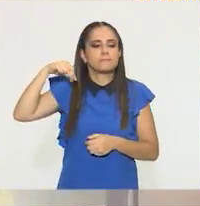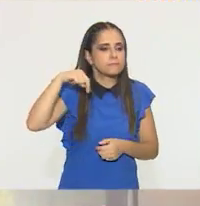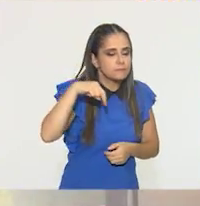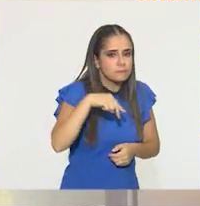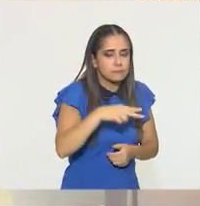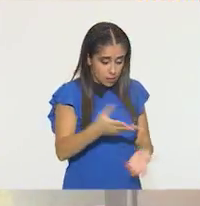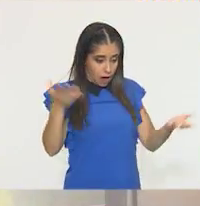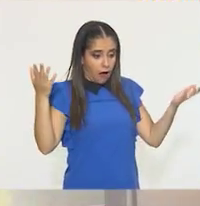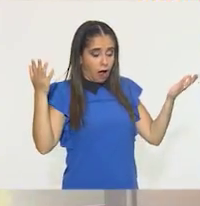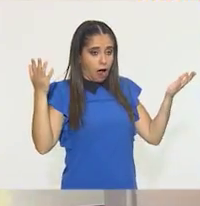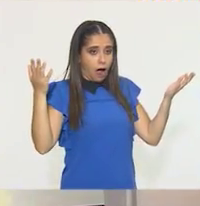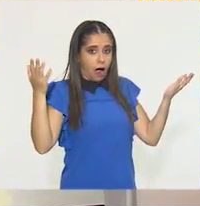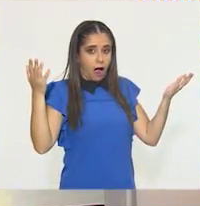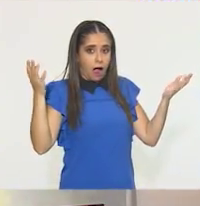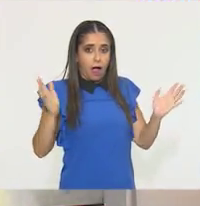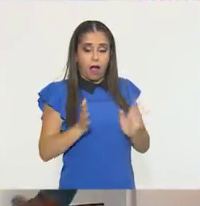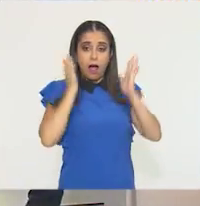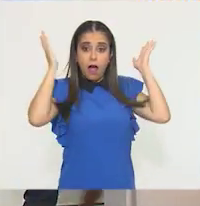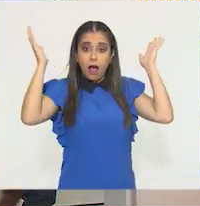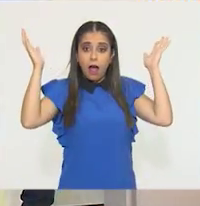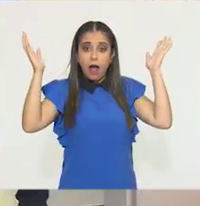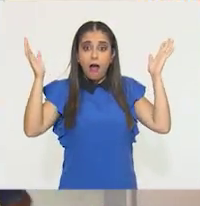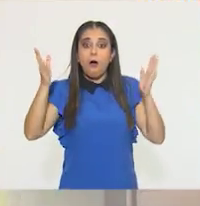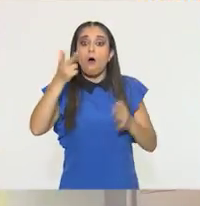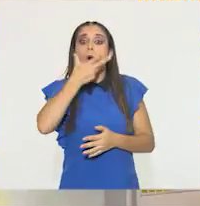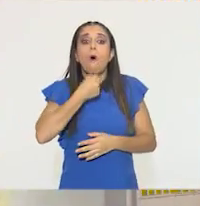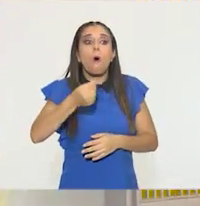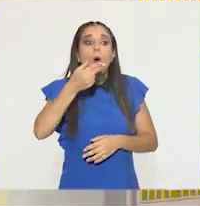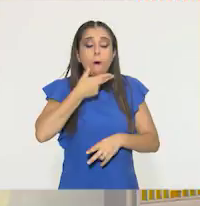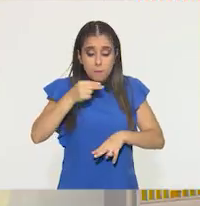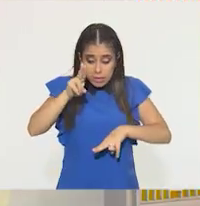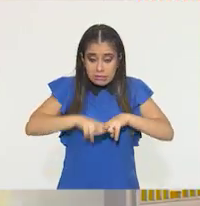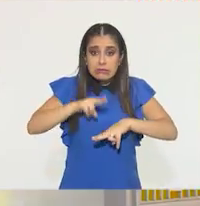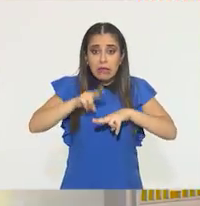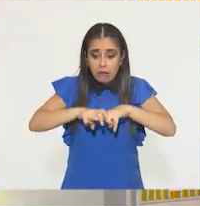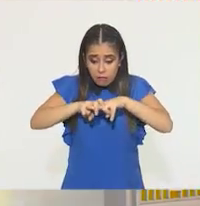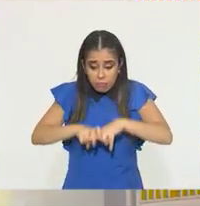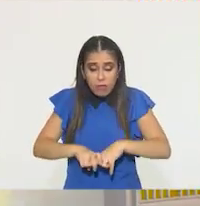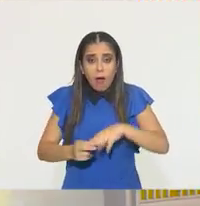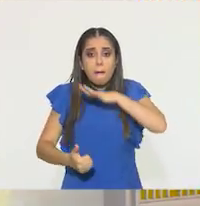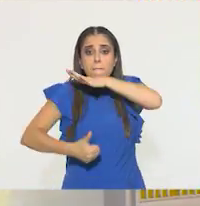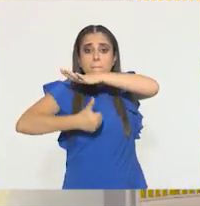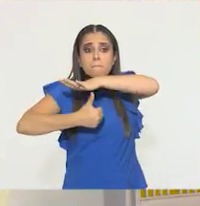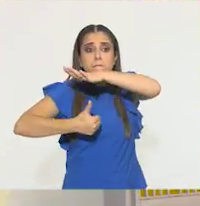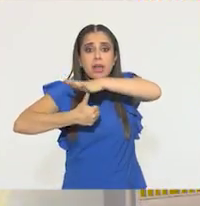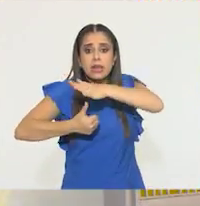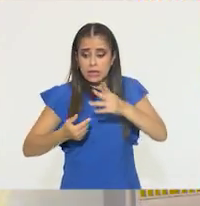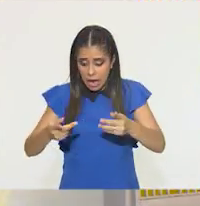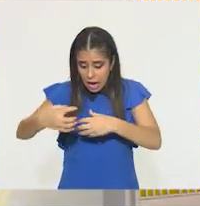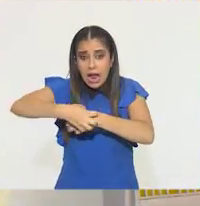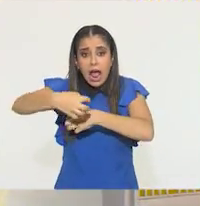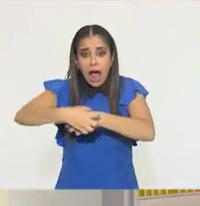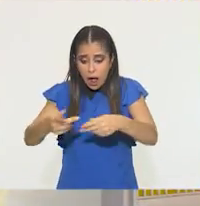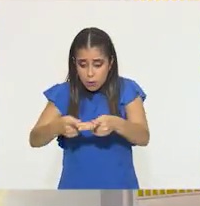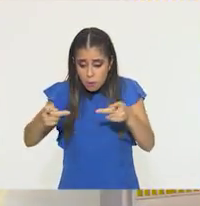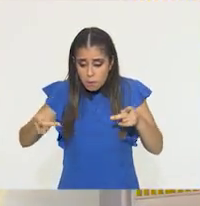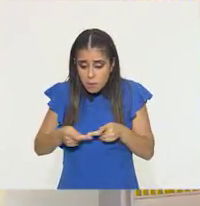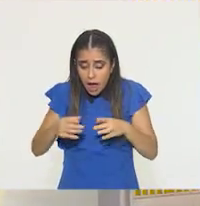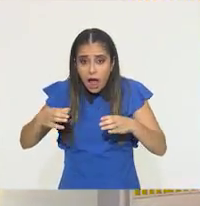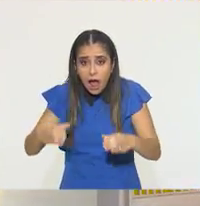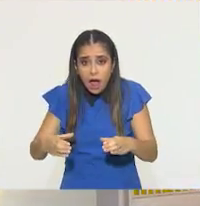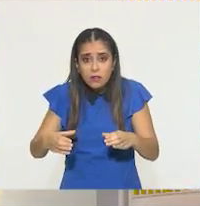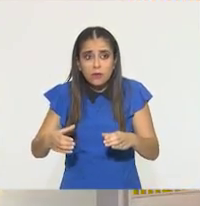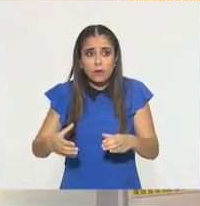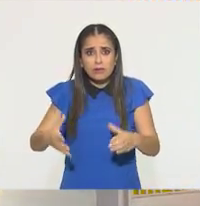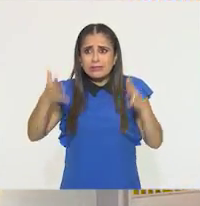topa con una sorpresa. Un hombre está sentado en su mesa con su tazón de caldo. ¡Esto es